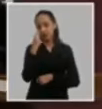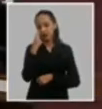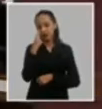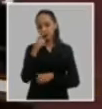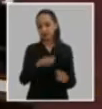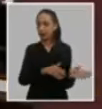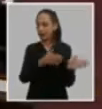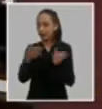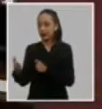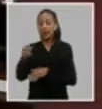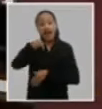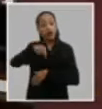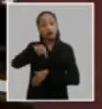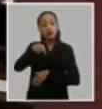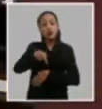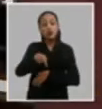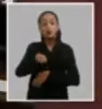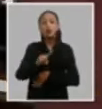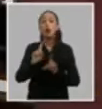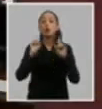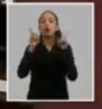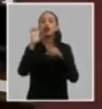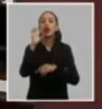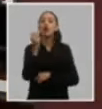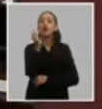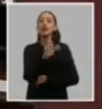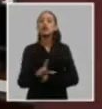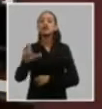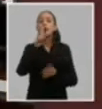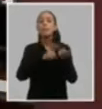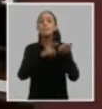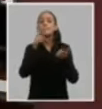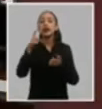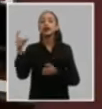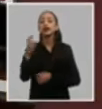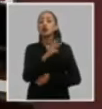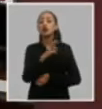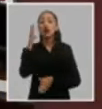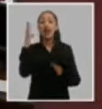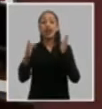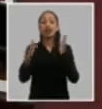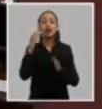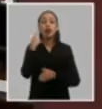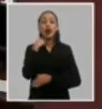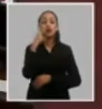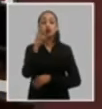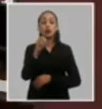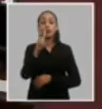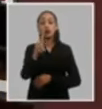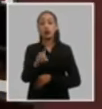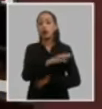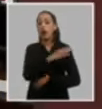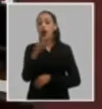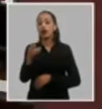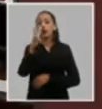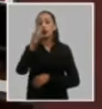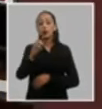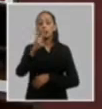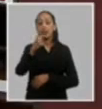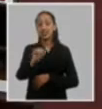actualización de los lineamientos de la política económica y social del partido y la revolución para el periodo 2021-2026